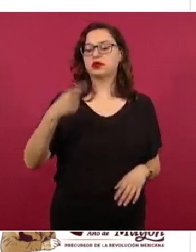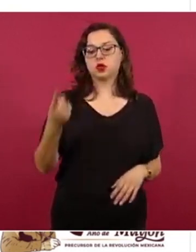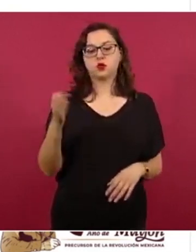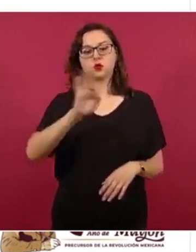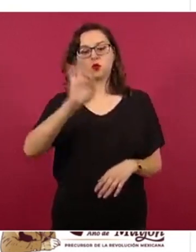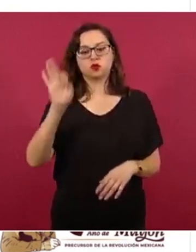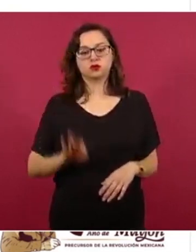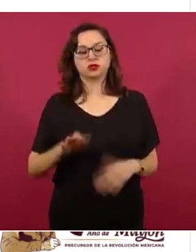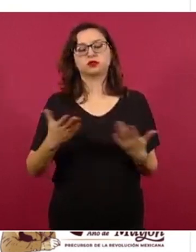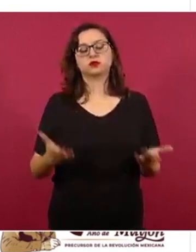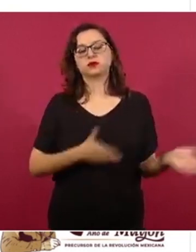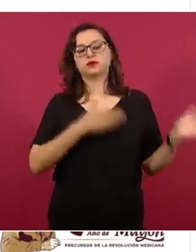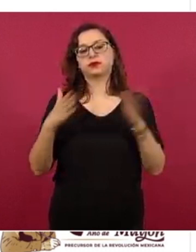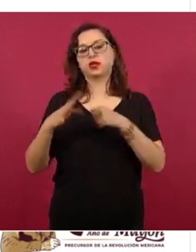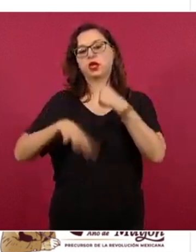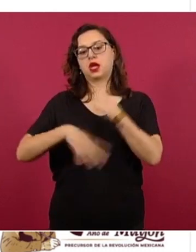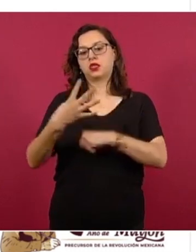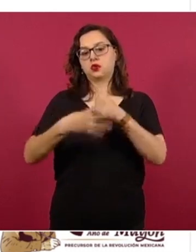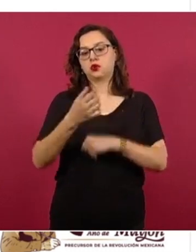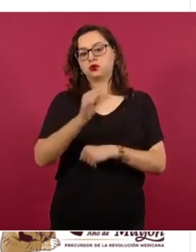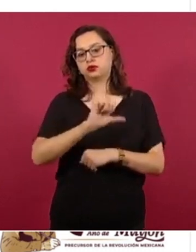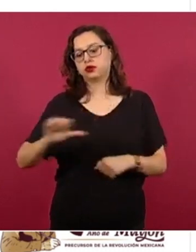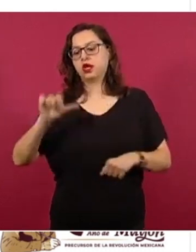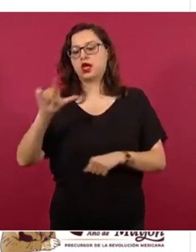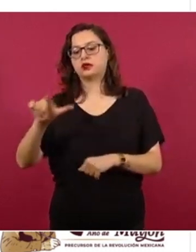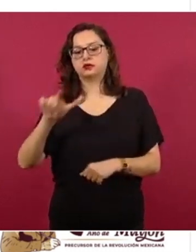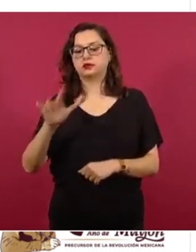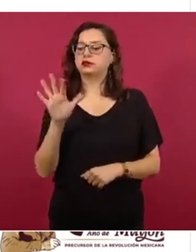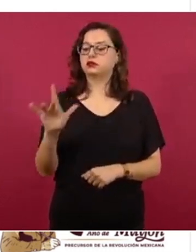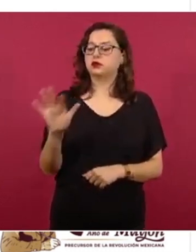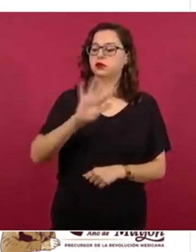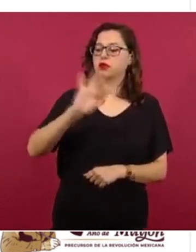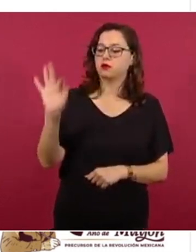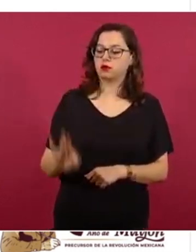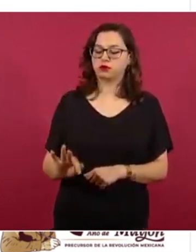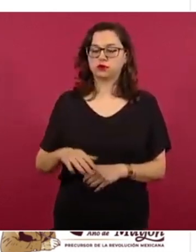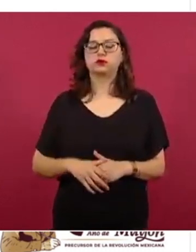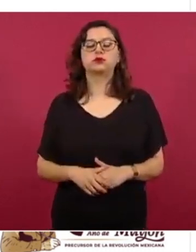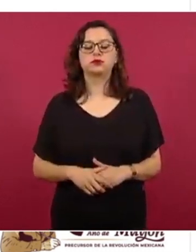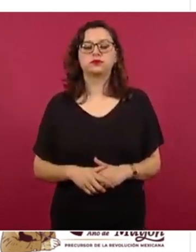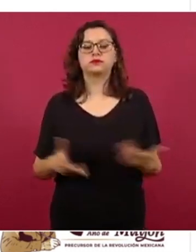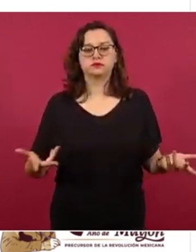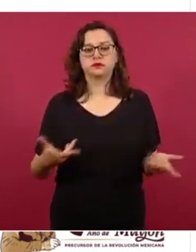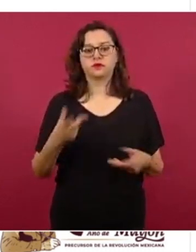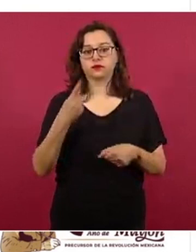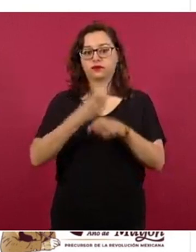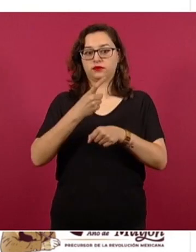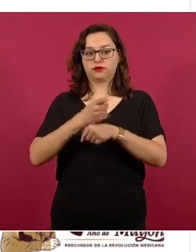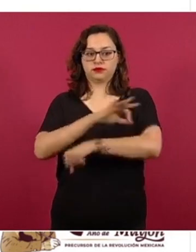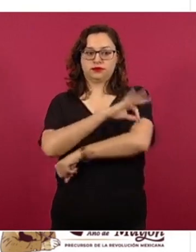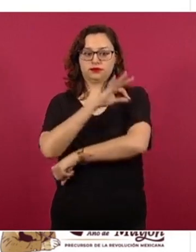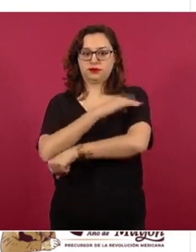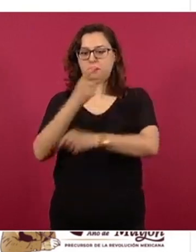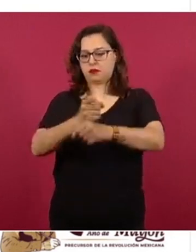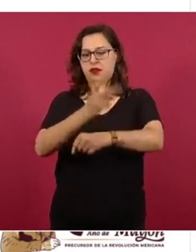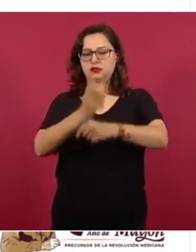y 55 para las personas jóvenes de 14 a 17 años de edad. Este es el esquema primario de vacunación